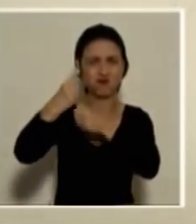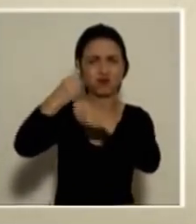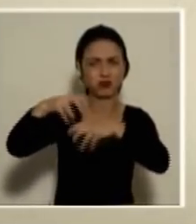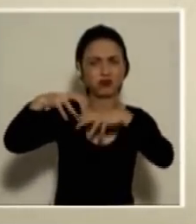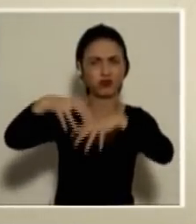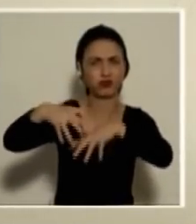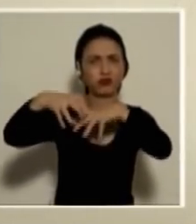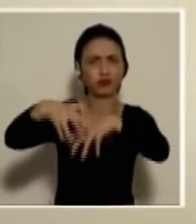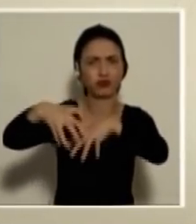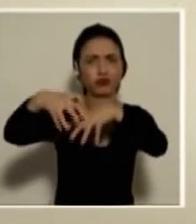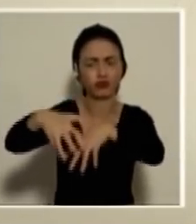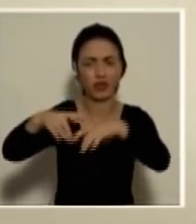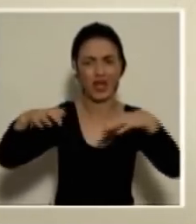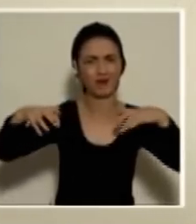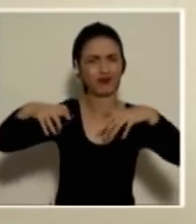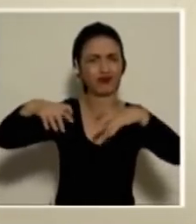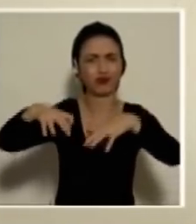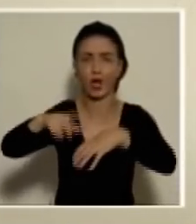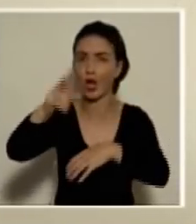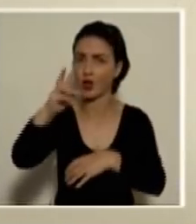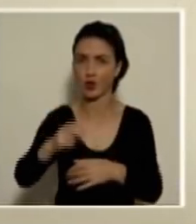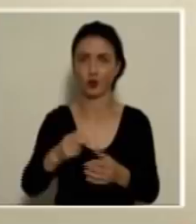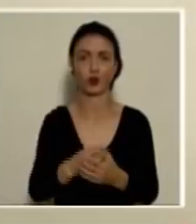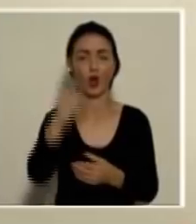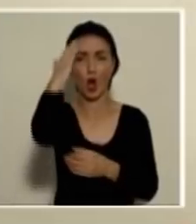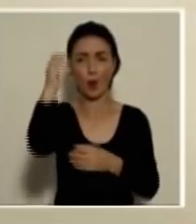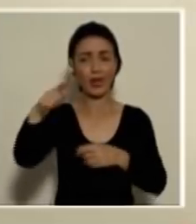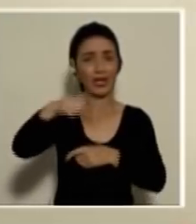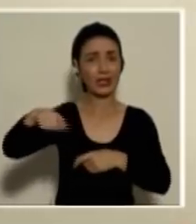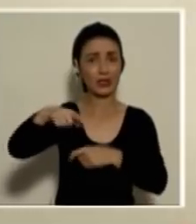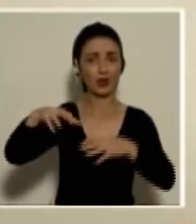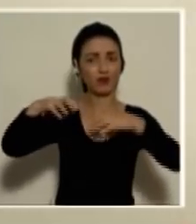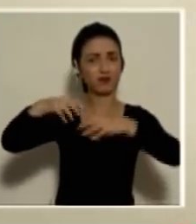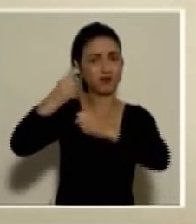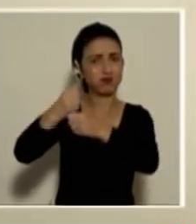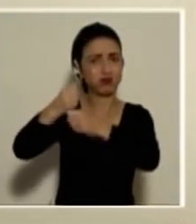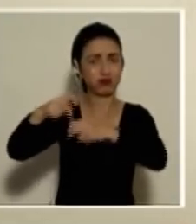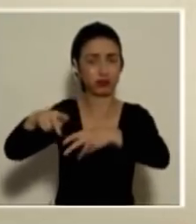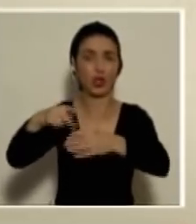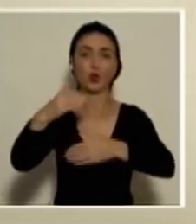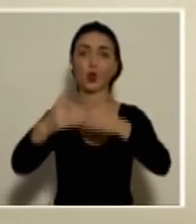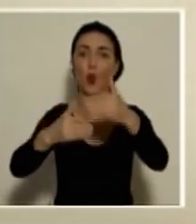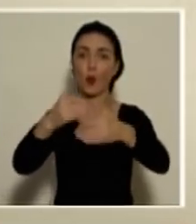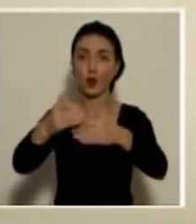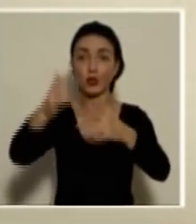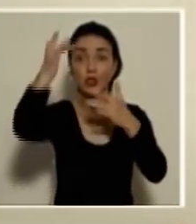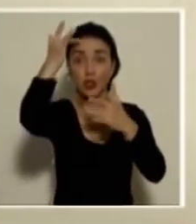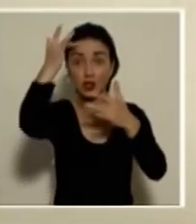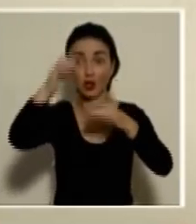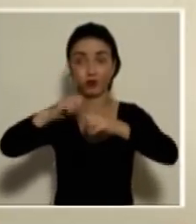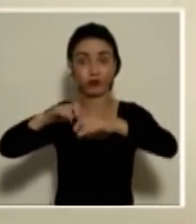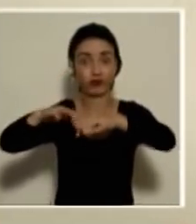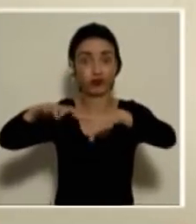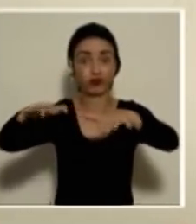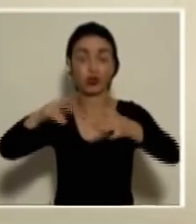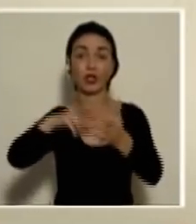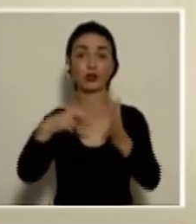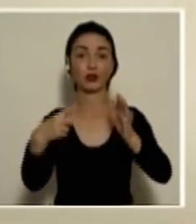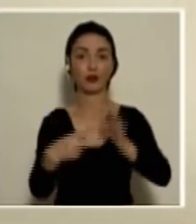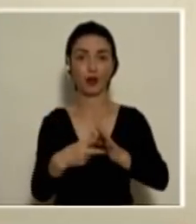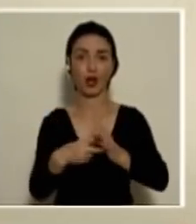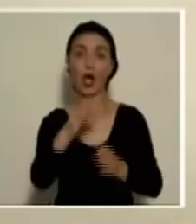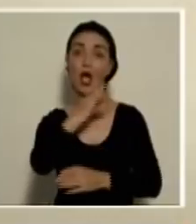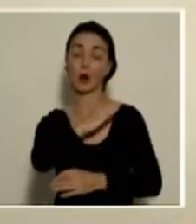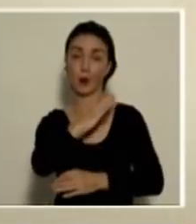bajo el sentido de la aglomeración, porque la aglomeración indudablemente es un proceso de transmisión y también pues implica que la